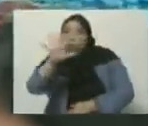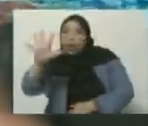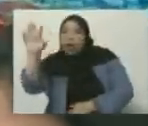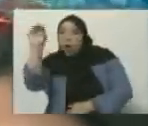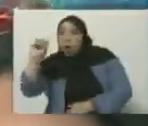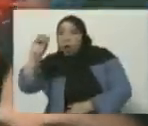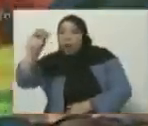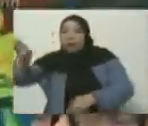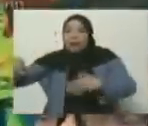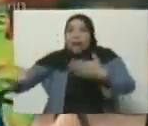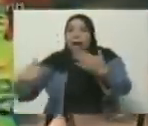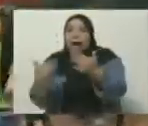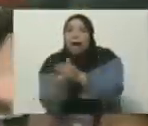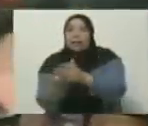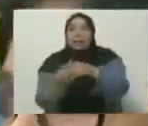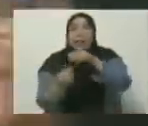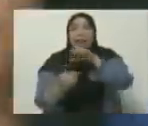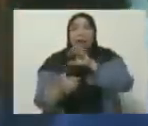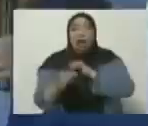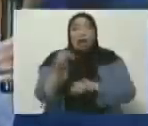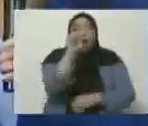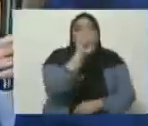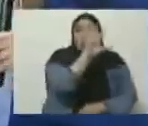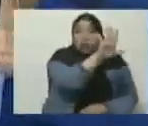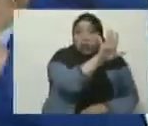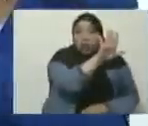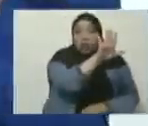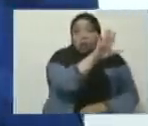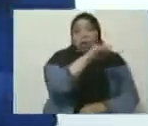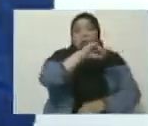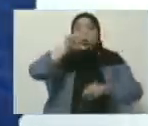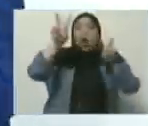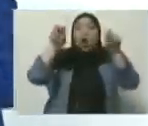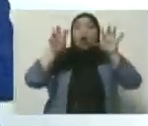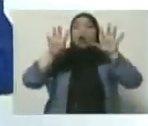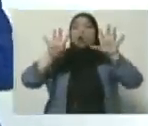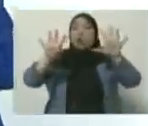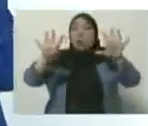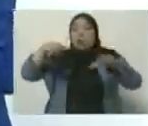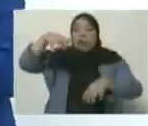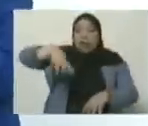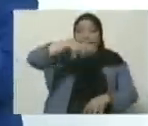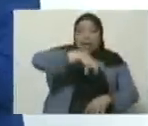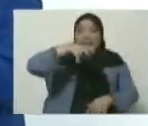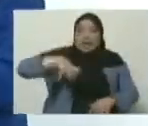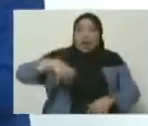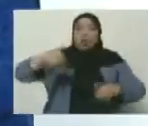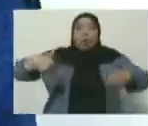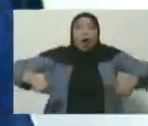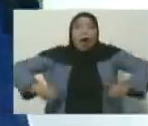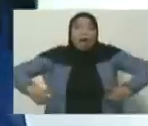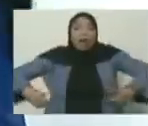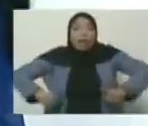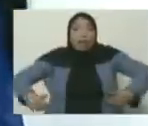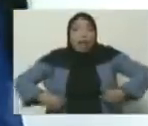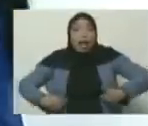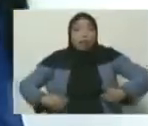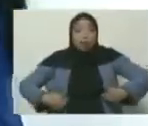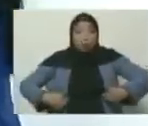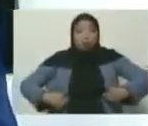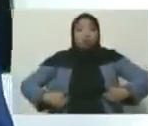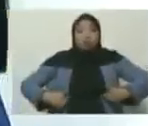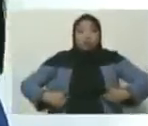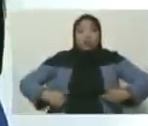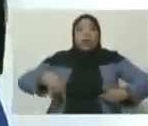Occidente. Estará afectando directamente nueve estados y la ciudad capital, directamente. Estamos hablando